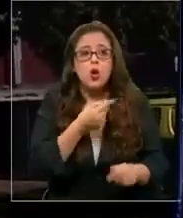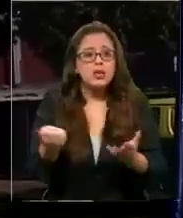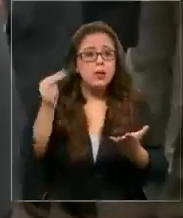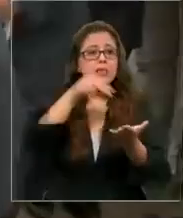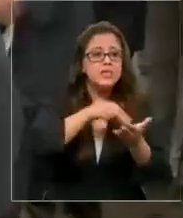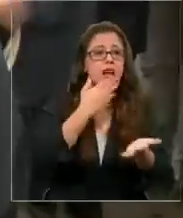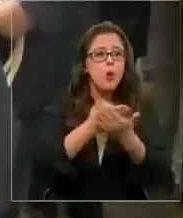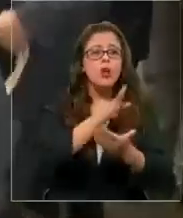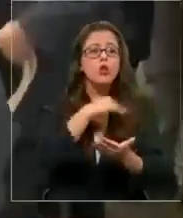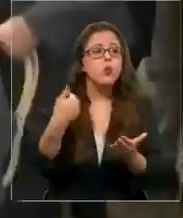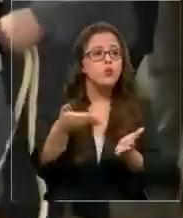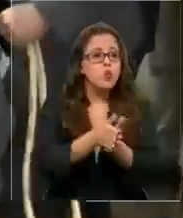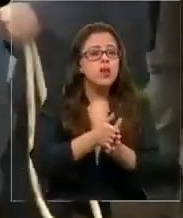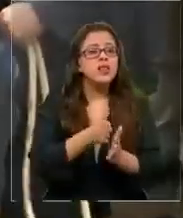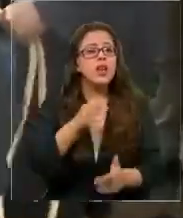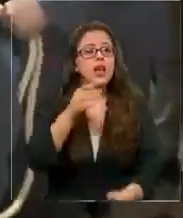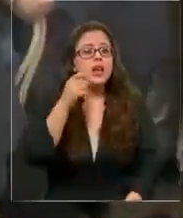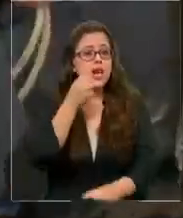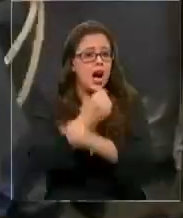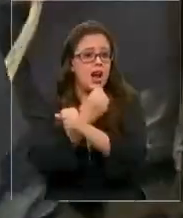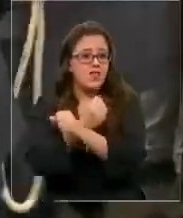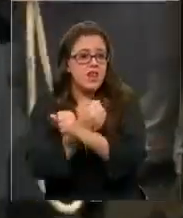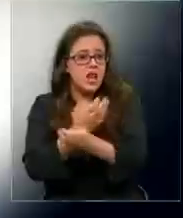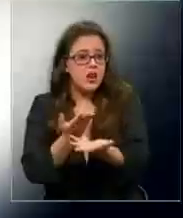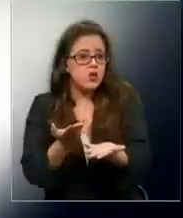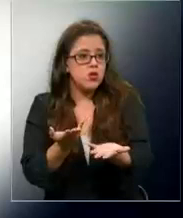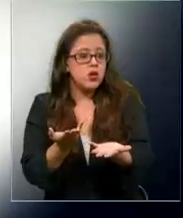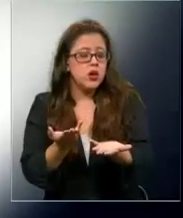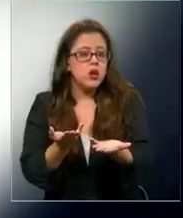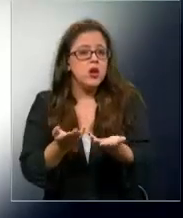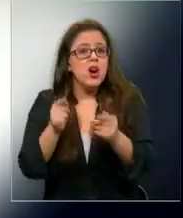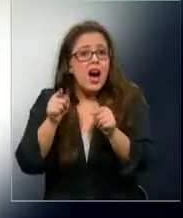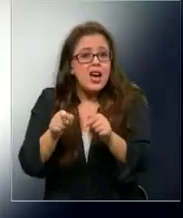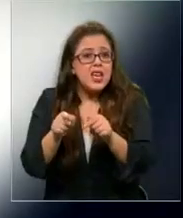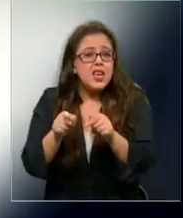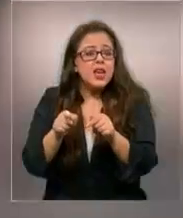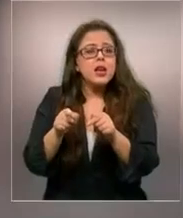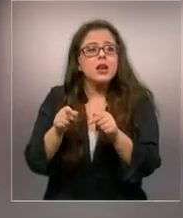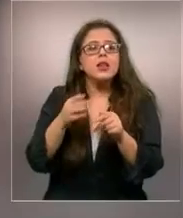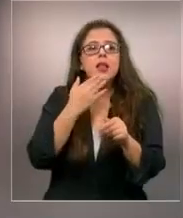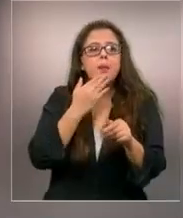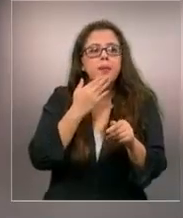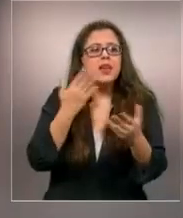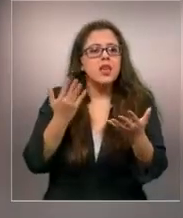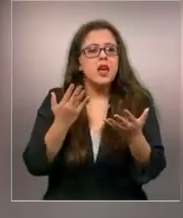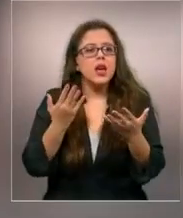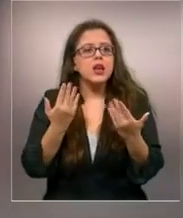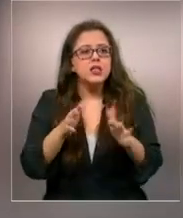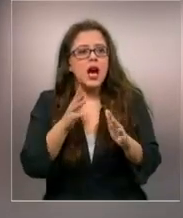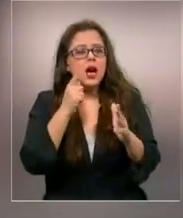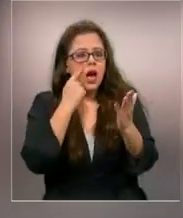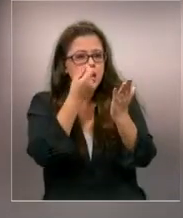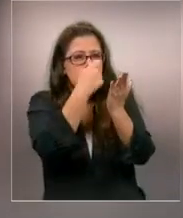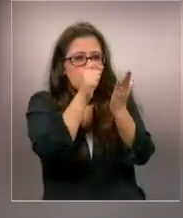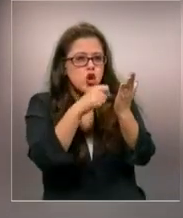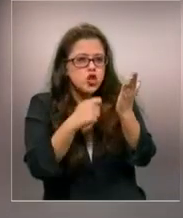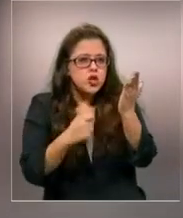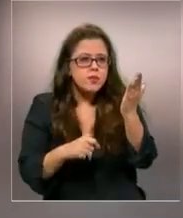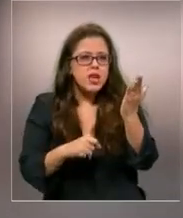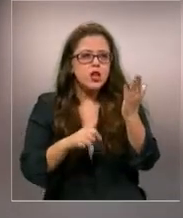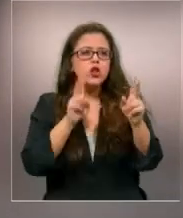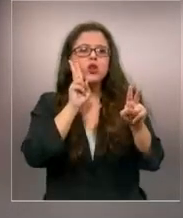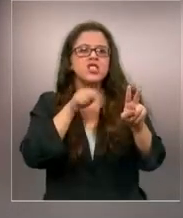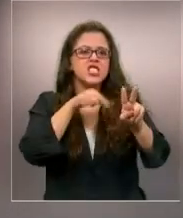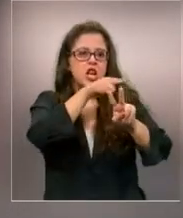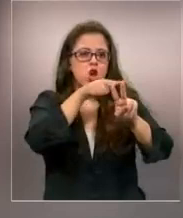asesinado. Un destino que logró eludir el blanco del ataque. A él se le practicó una rueda de reconocimiento sin Diego